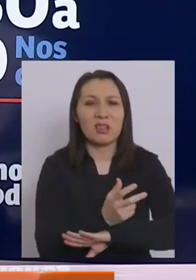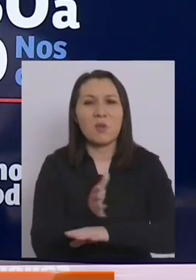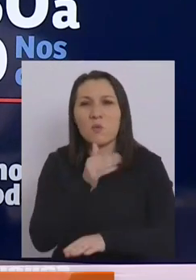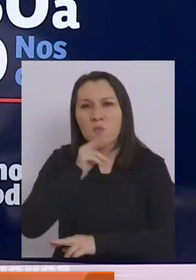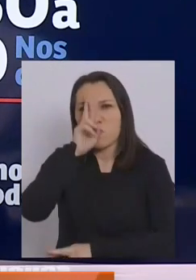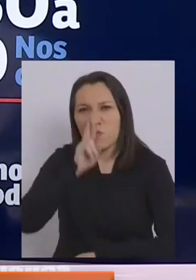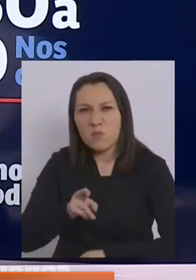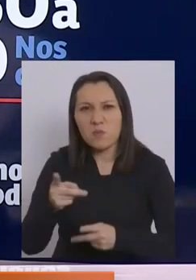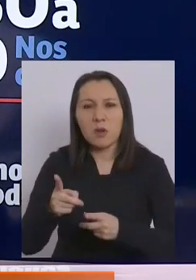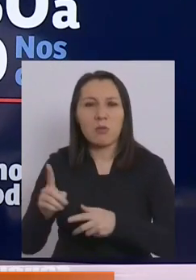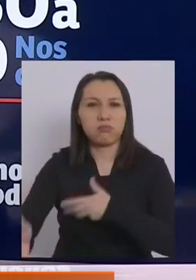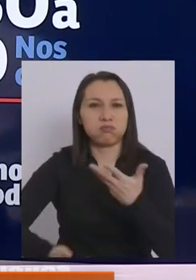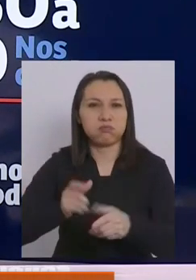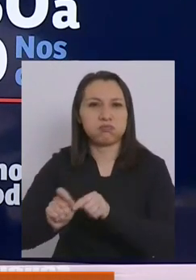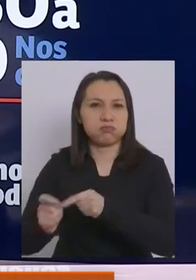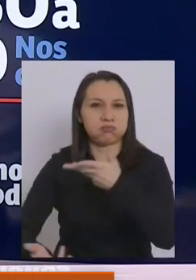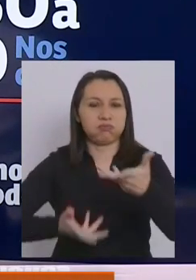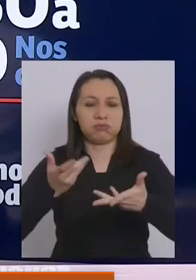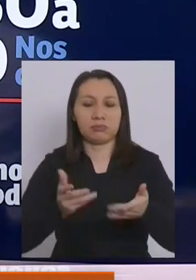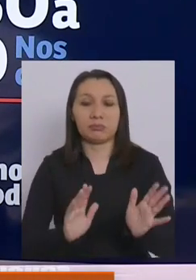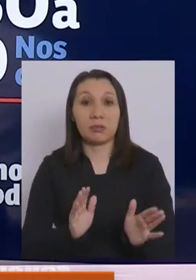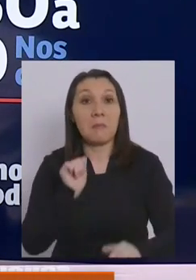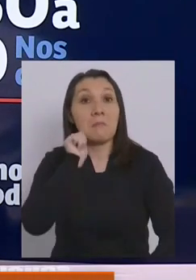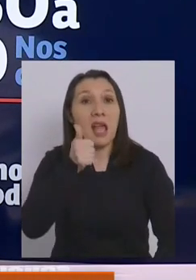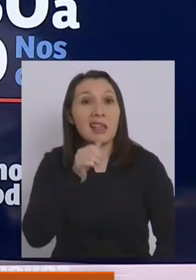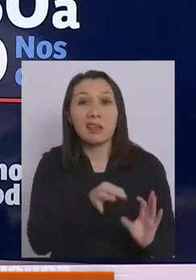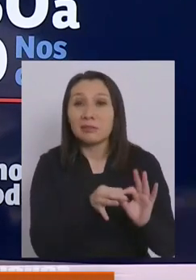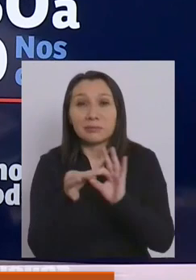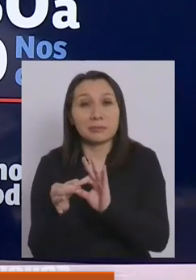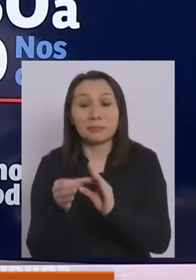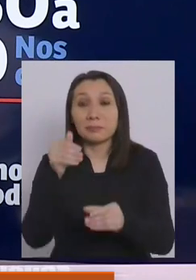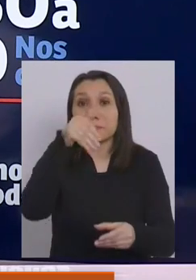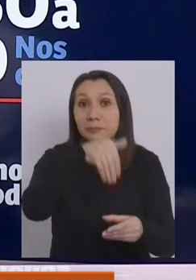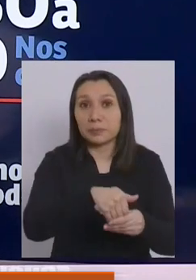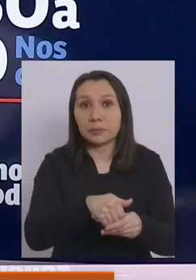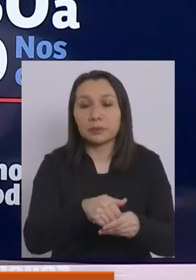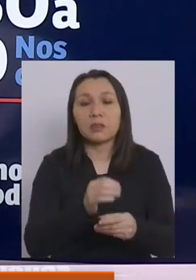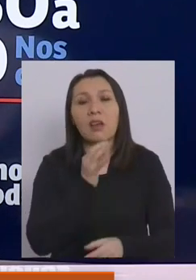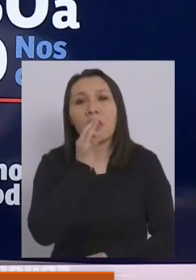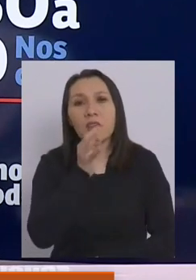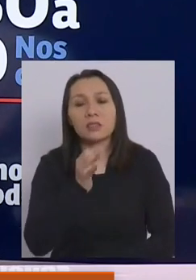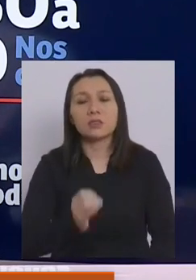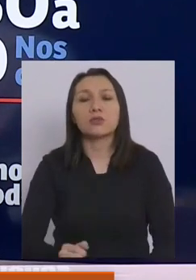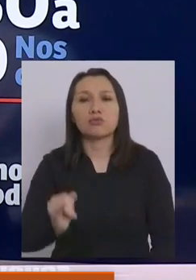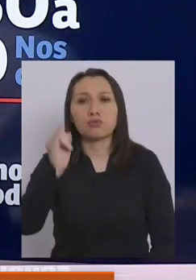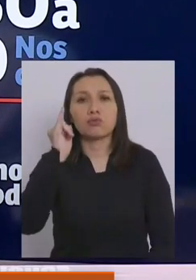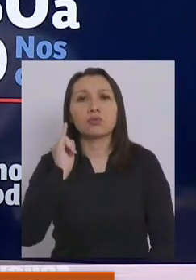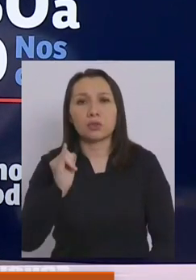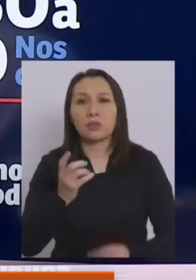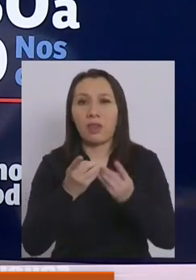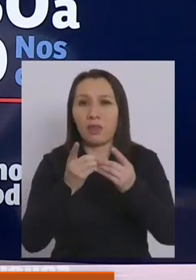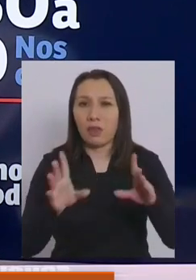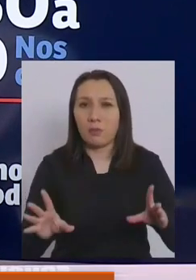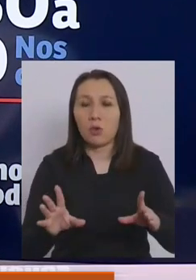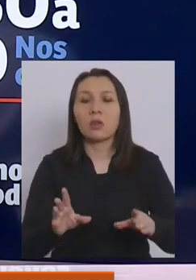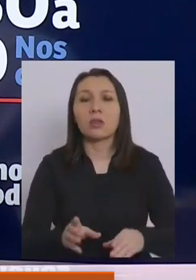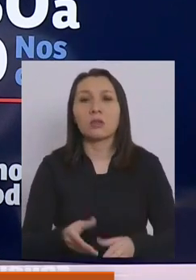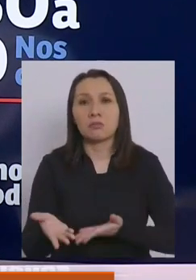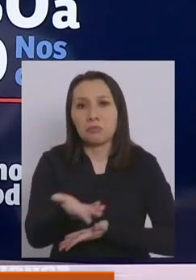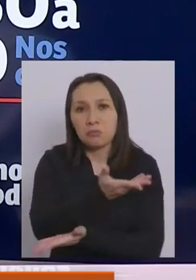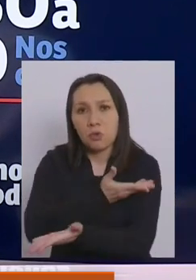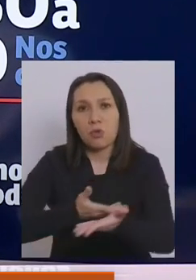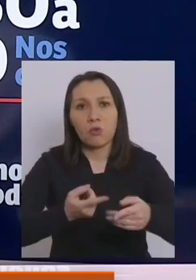intolerancia, a las quemas. Ir a votar mañana es decirle sí a nuestra democracia y a nuestra